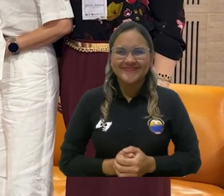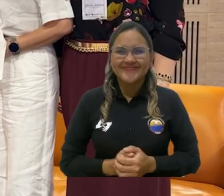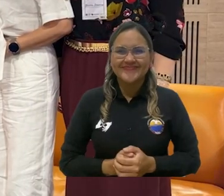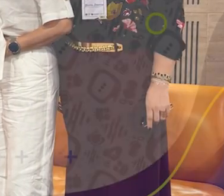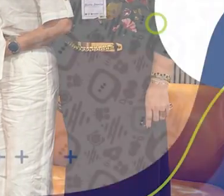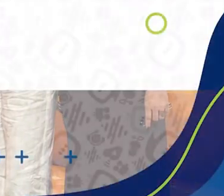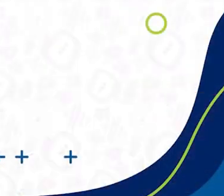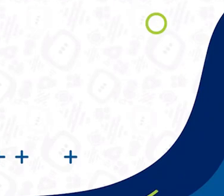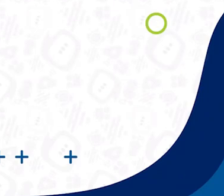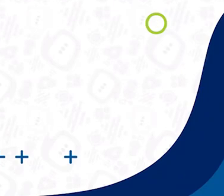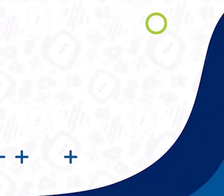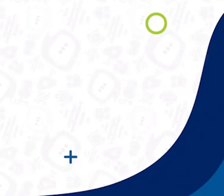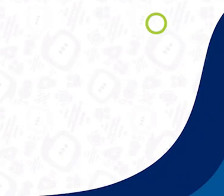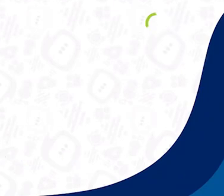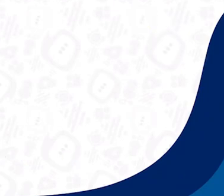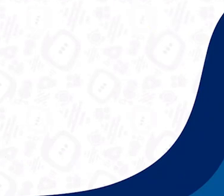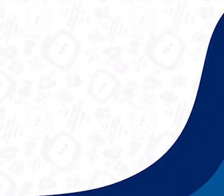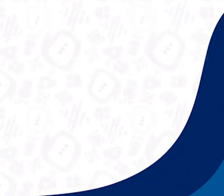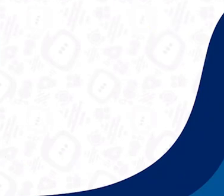investigación.